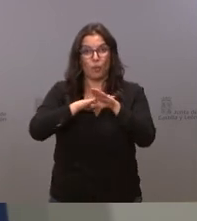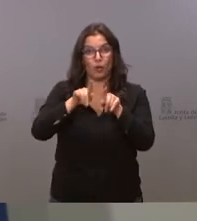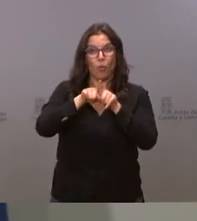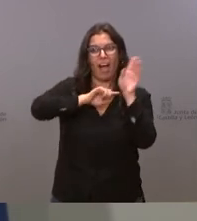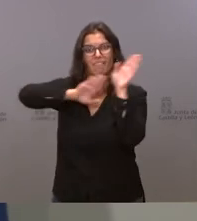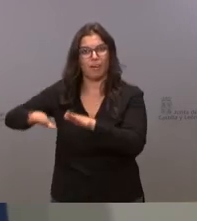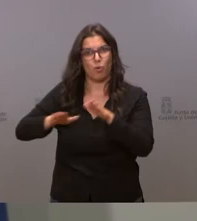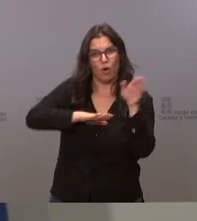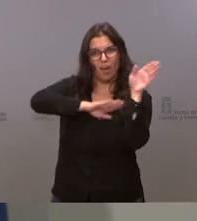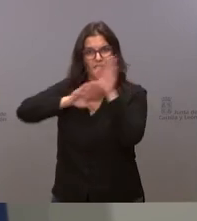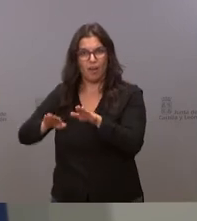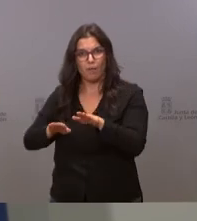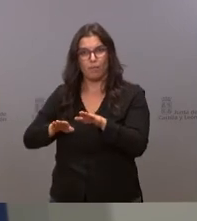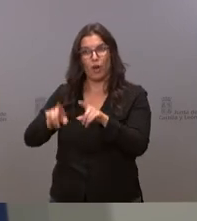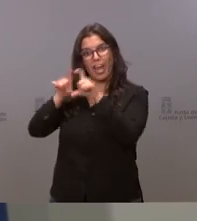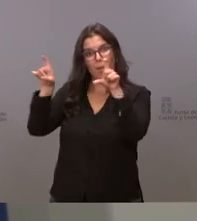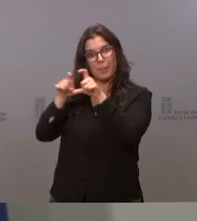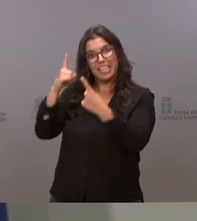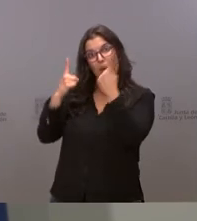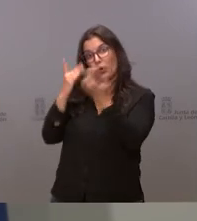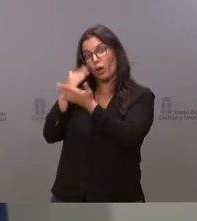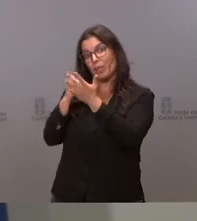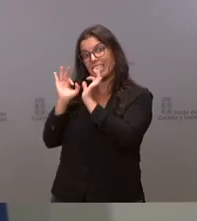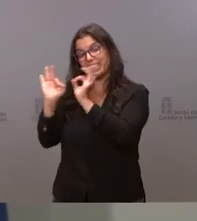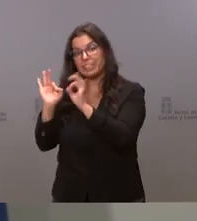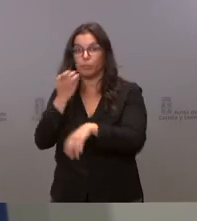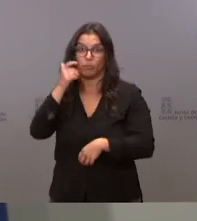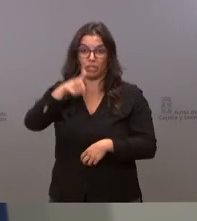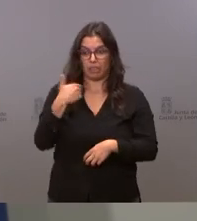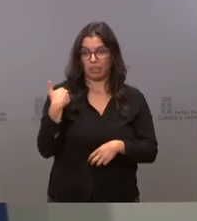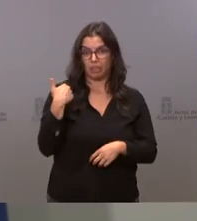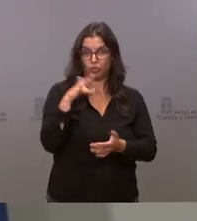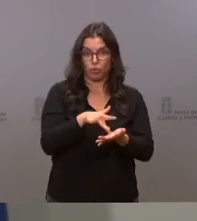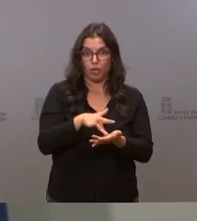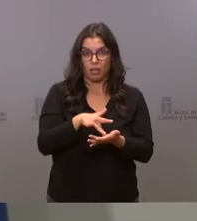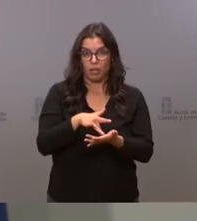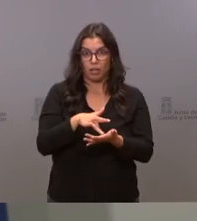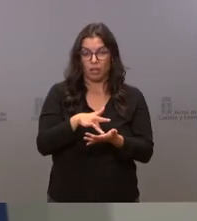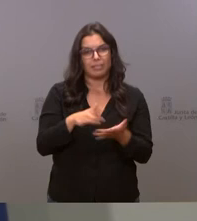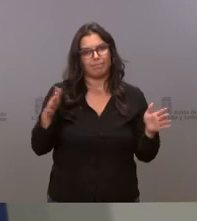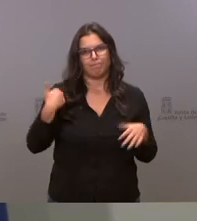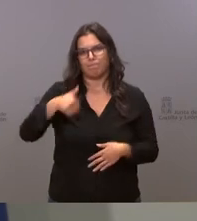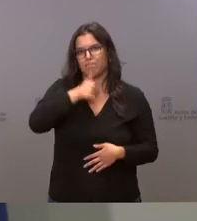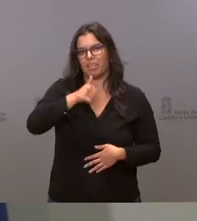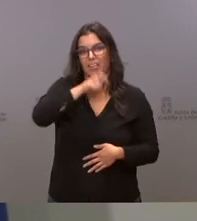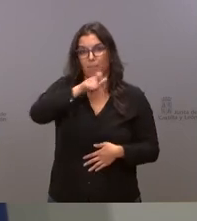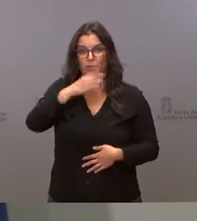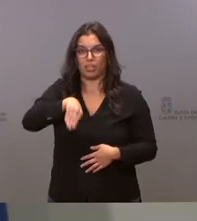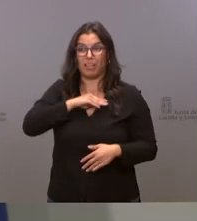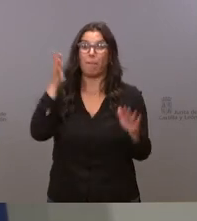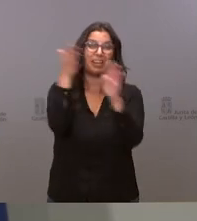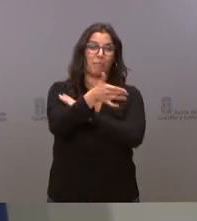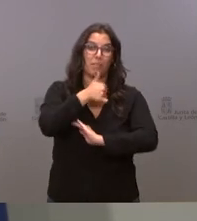favor de algunas empresas de algunas comunidades como ha ocurrido aquí recientemente la paciencia de los españoles no es infinita